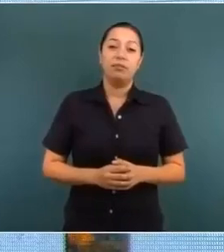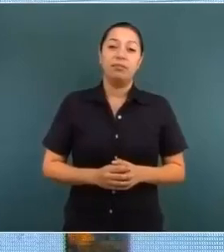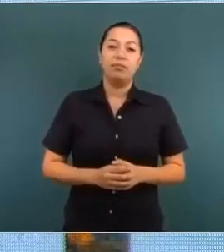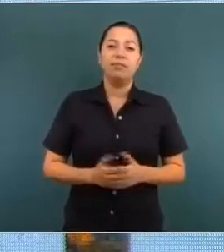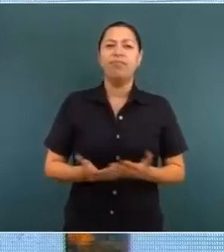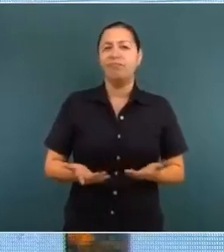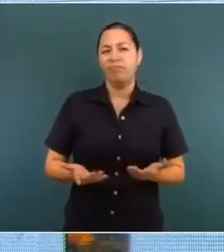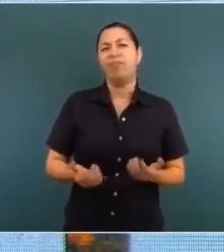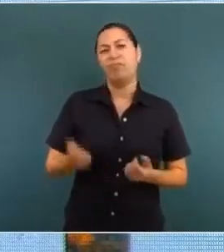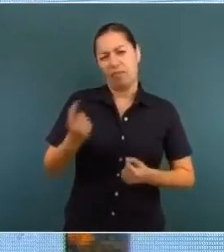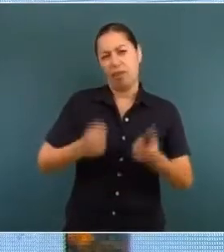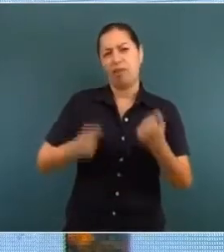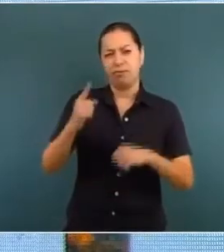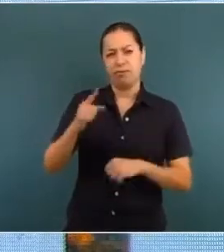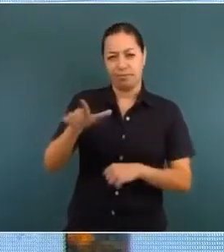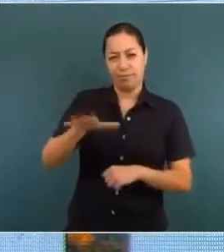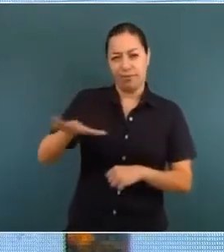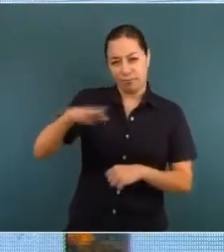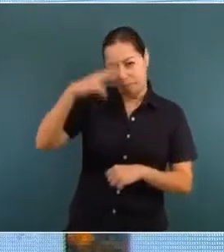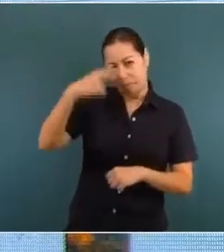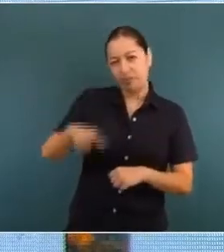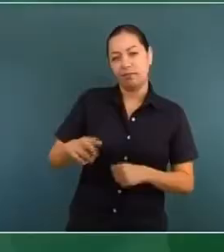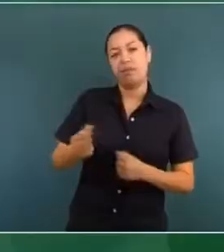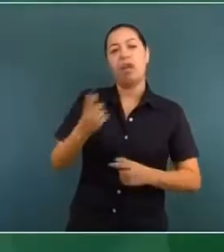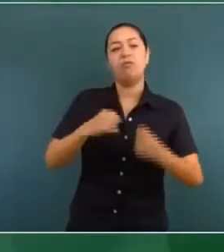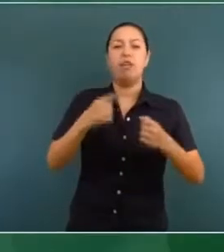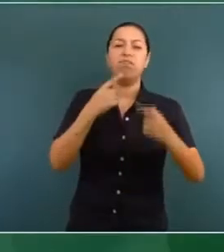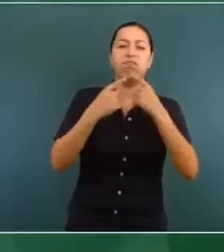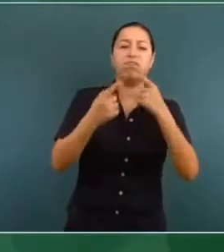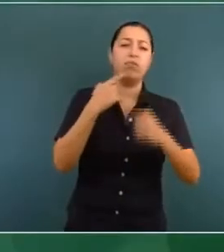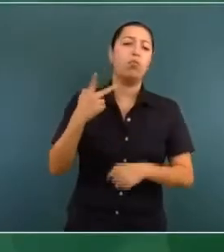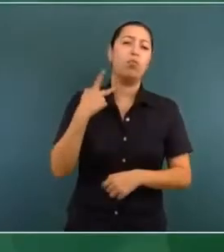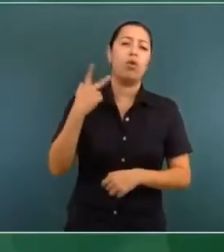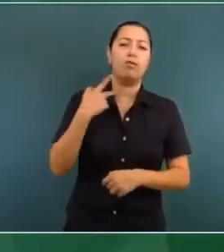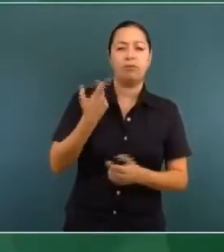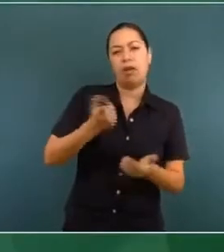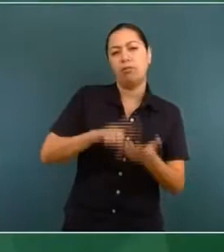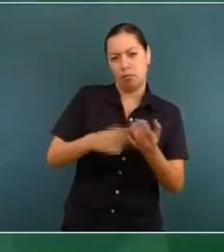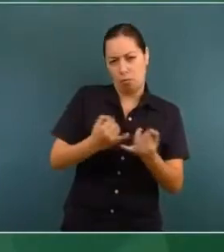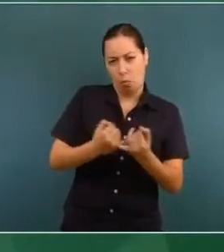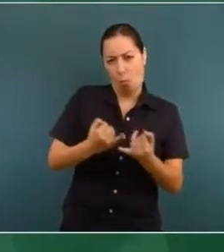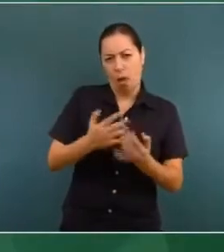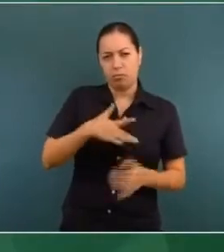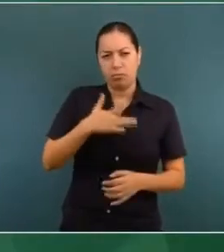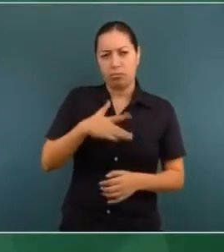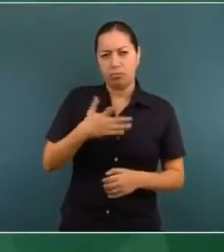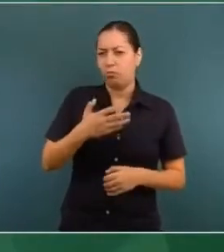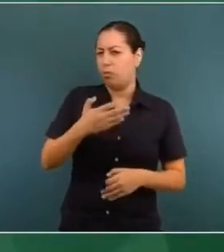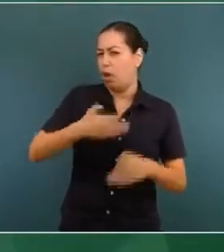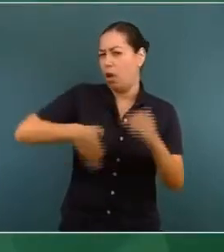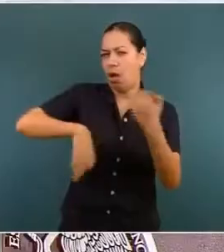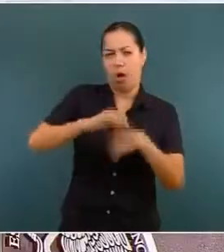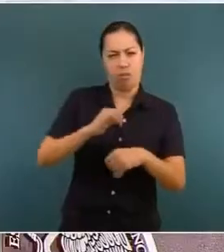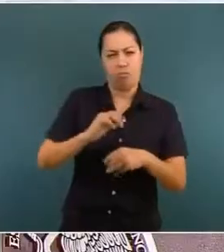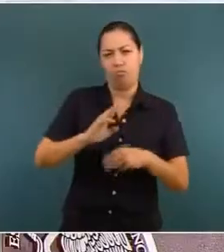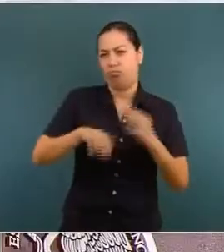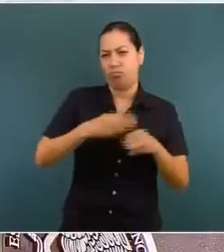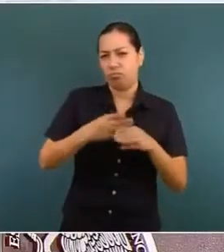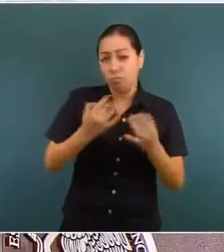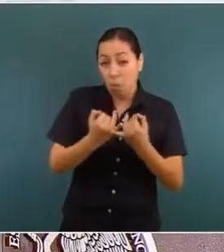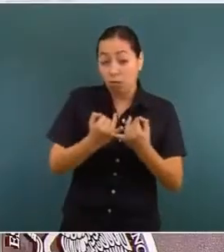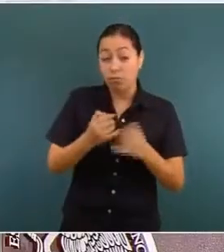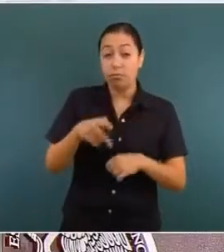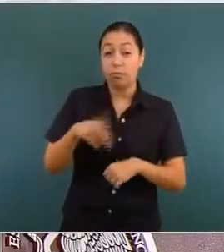Han estado en México dirigentes, políticos, espirituales de todo el mundo y muy